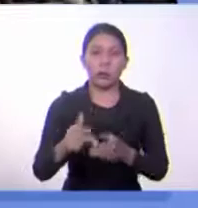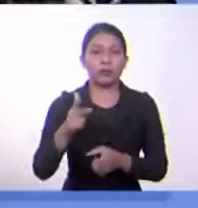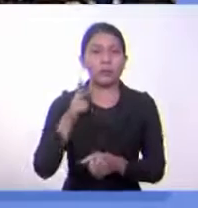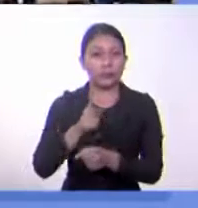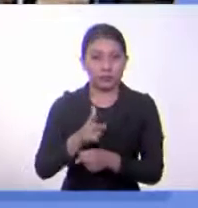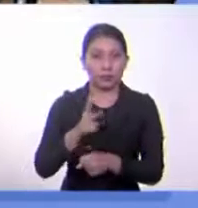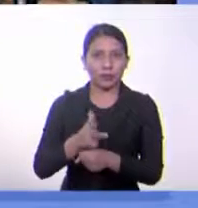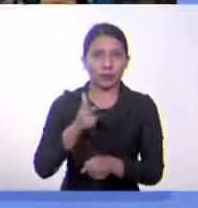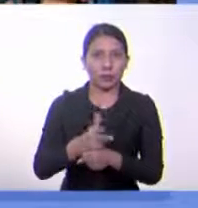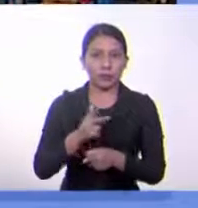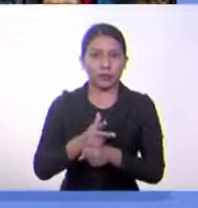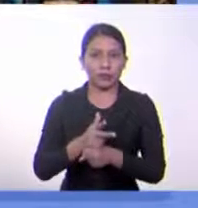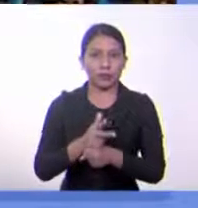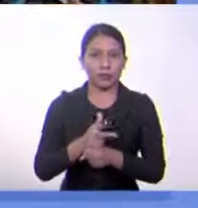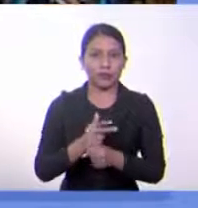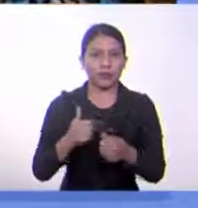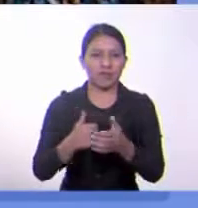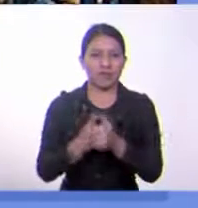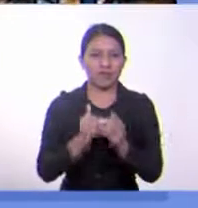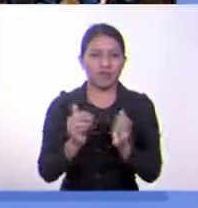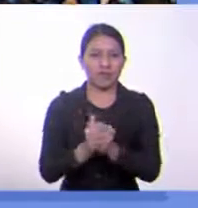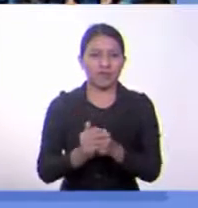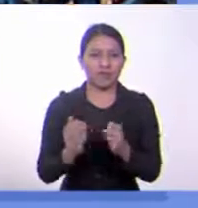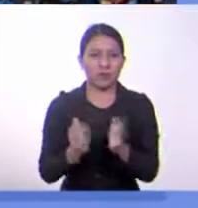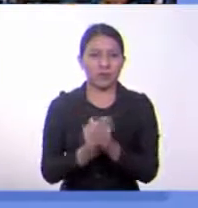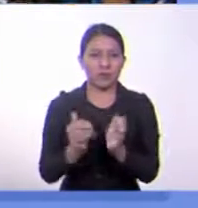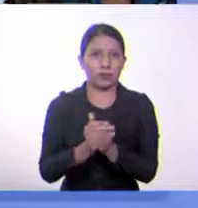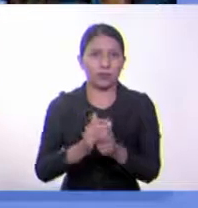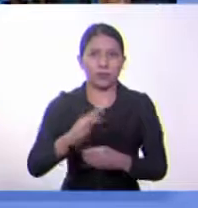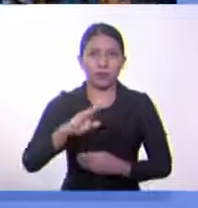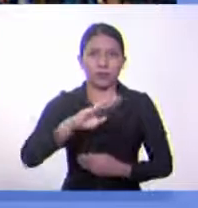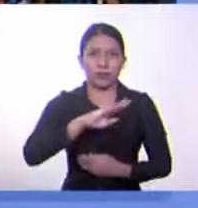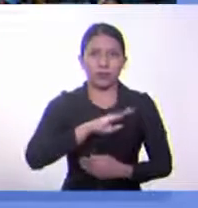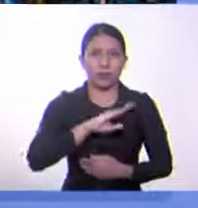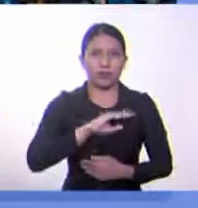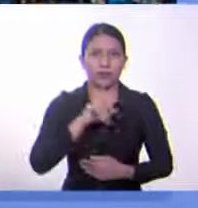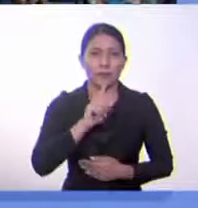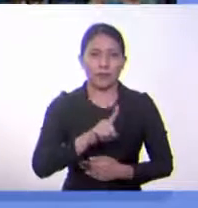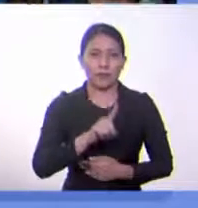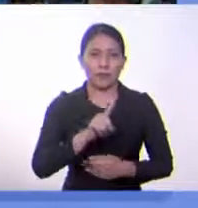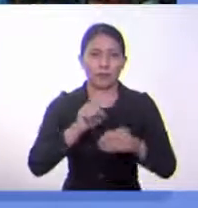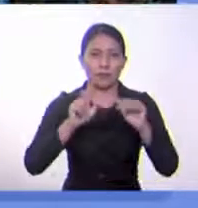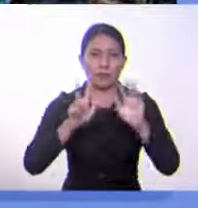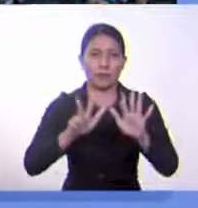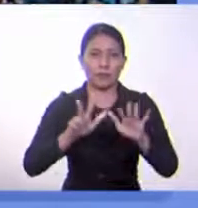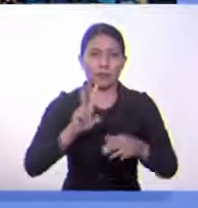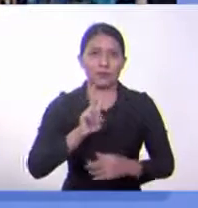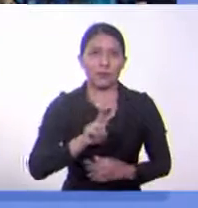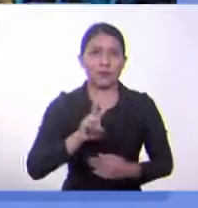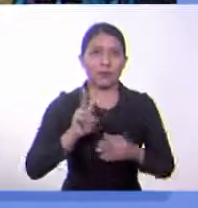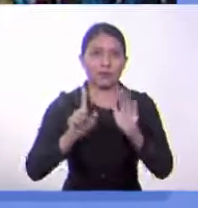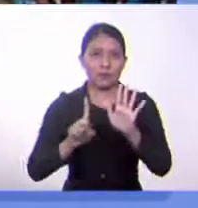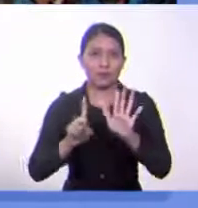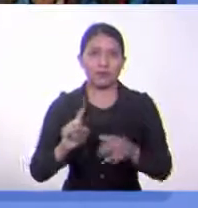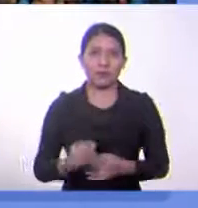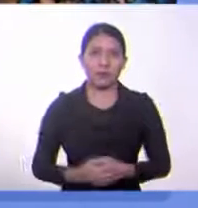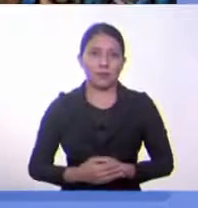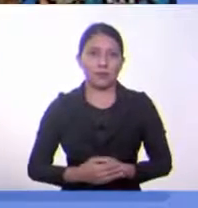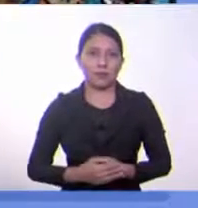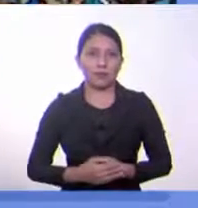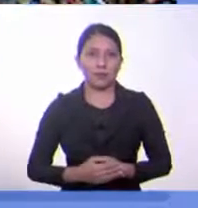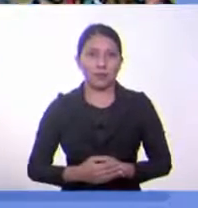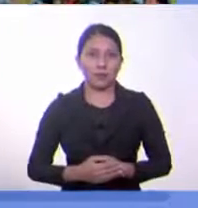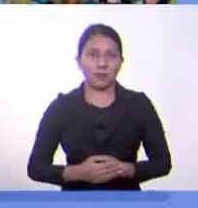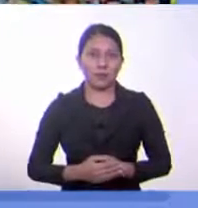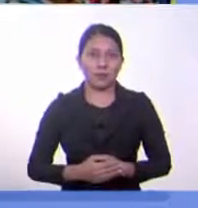la guerra civil que comenzó en septiembre de 1826 y le tocó